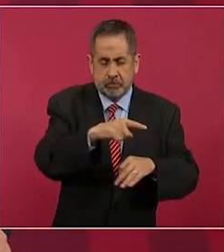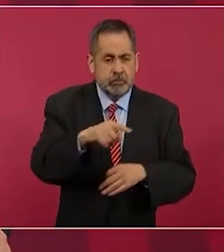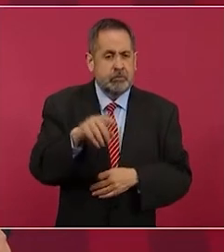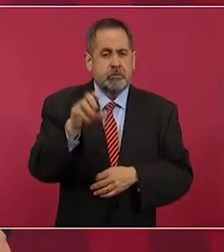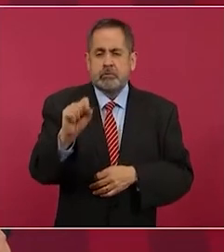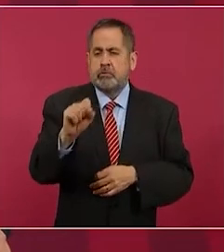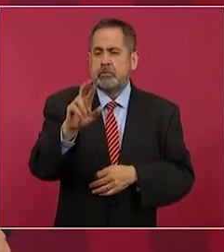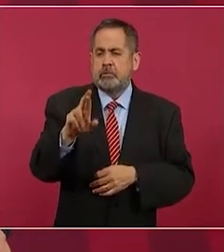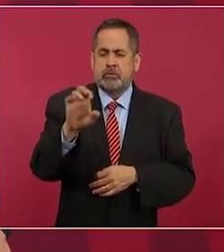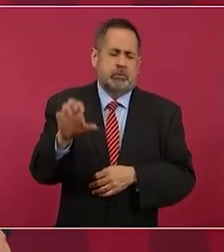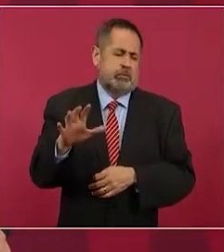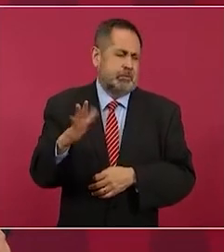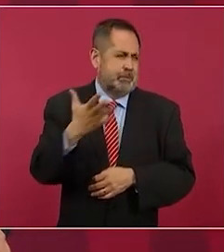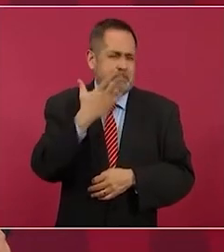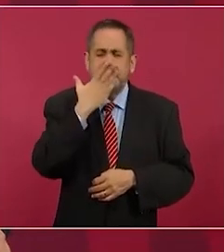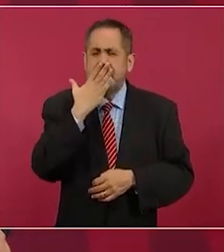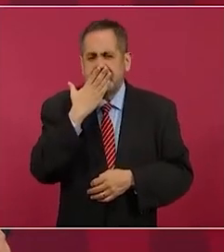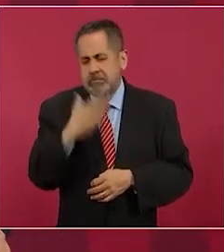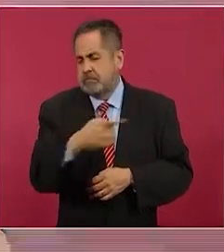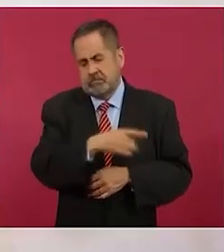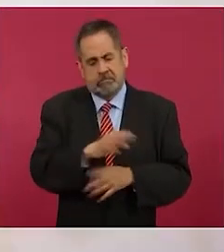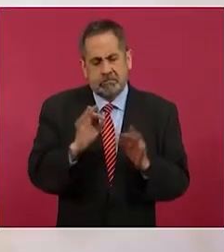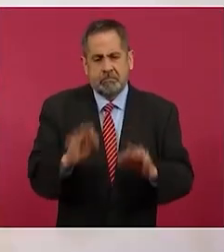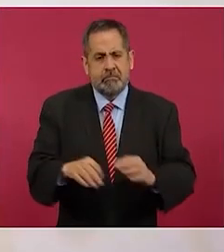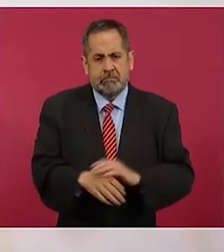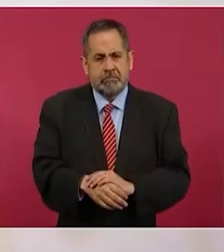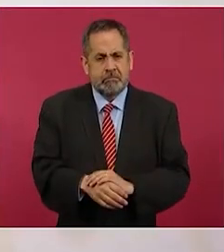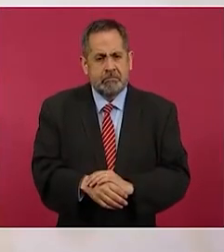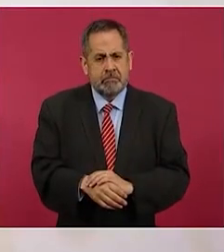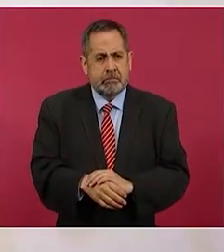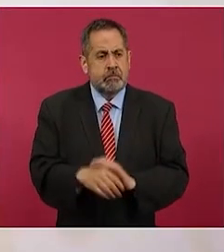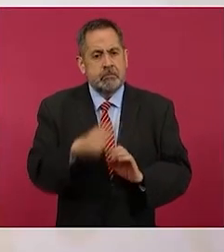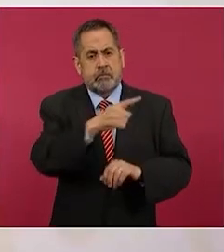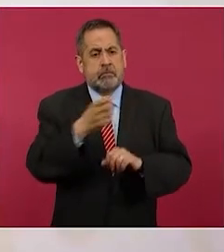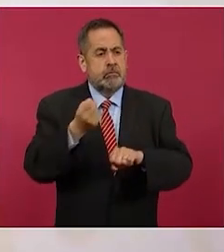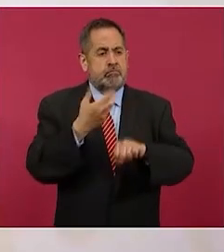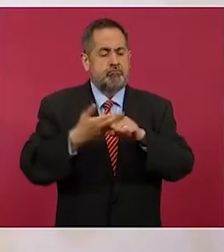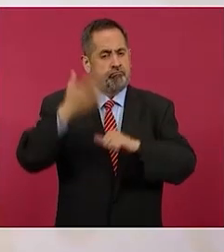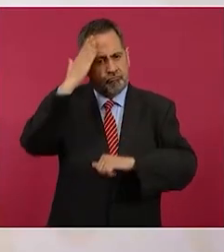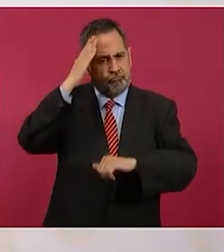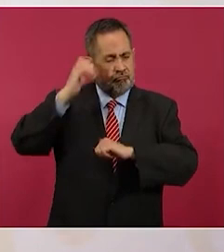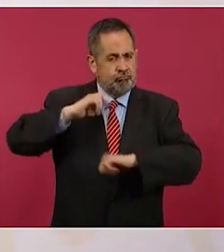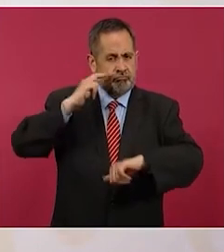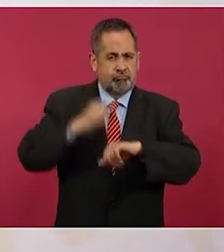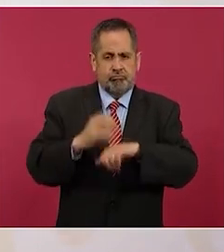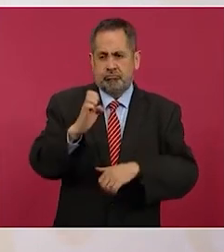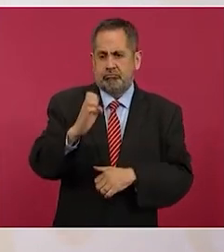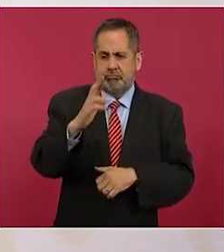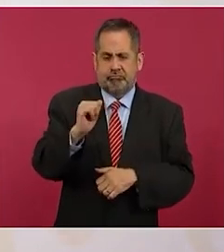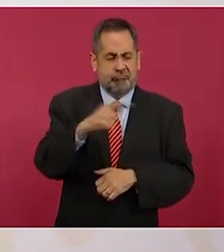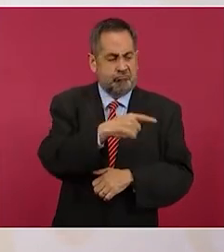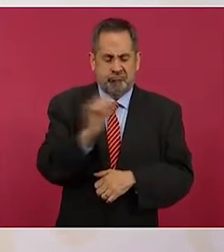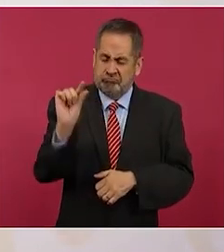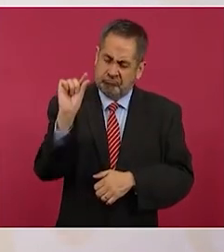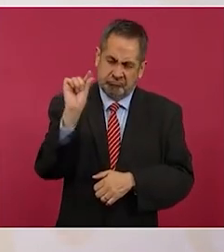Secretaría de Relaciones Exteriores, incluido su secretario Marcelo Brat, que es un profesional.